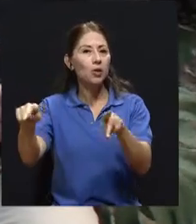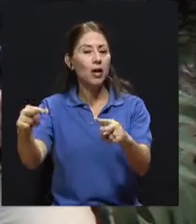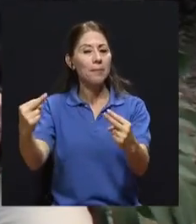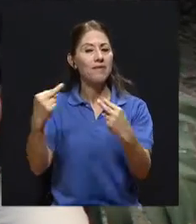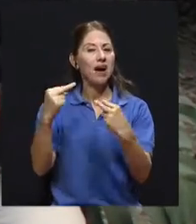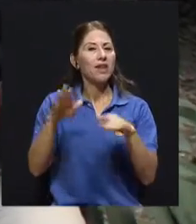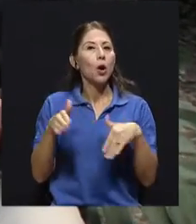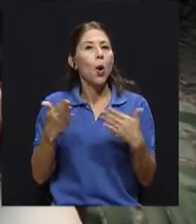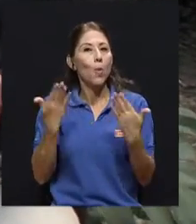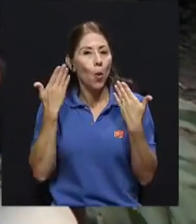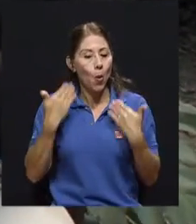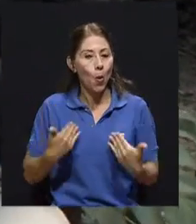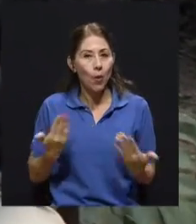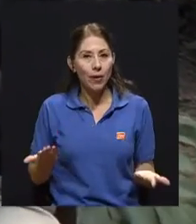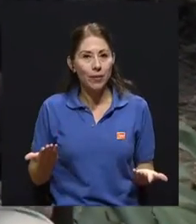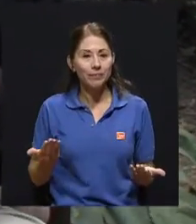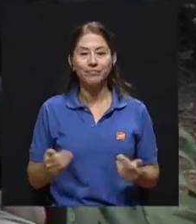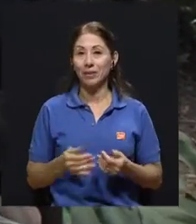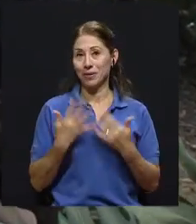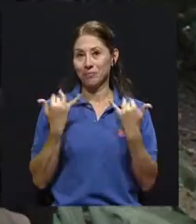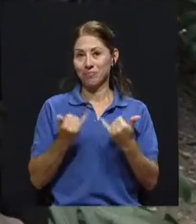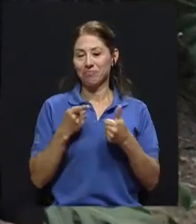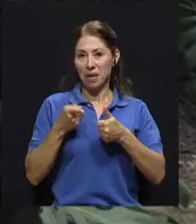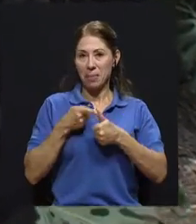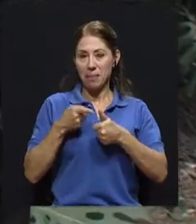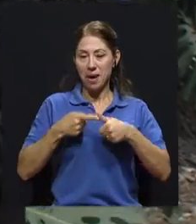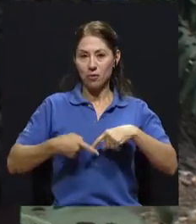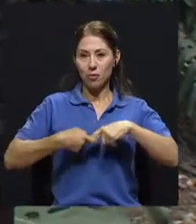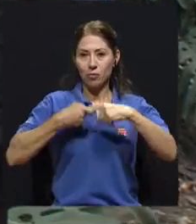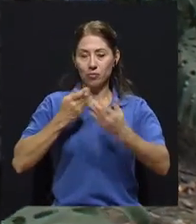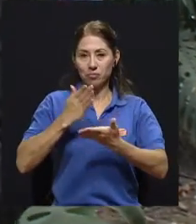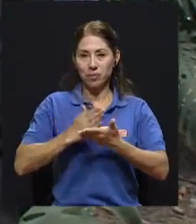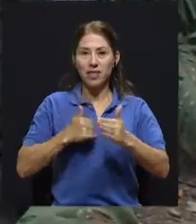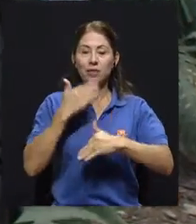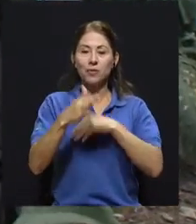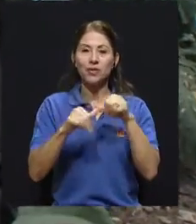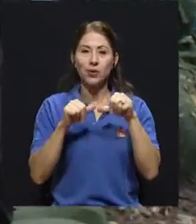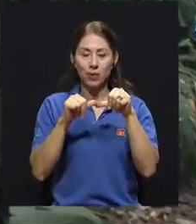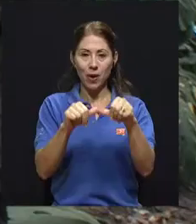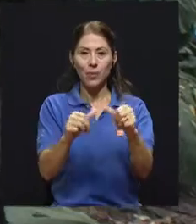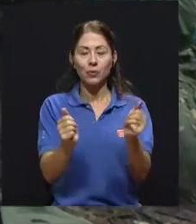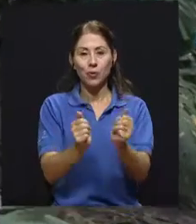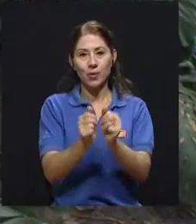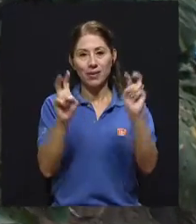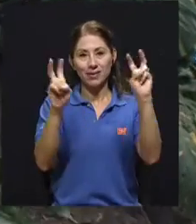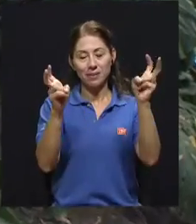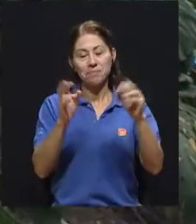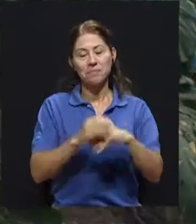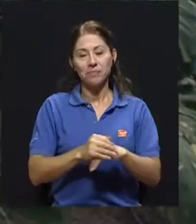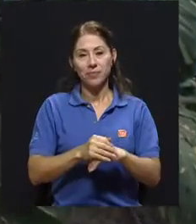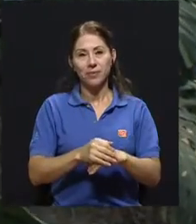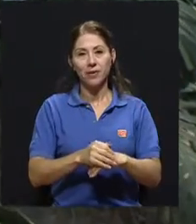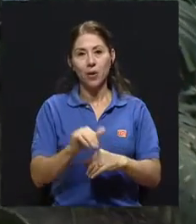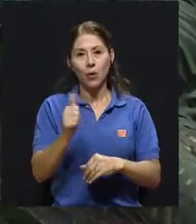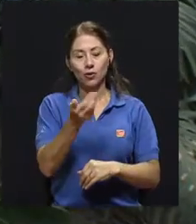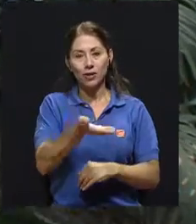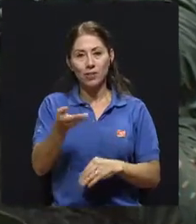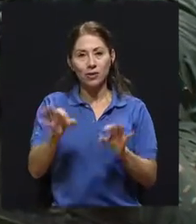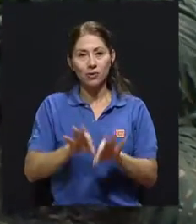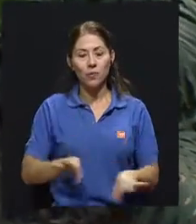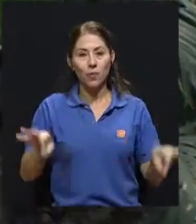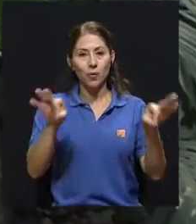corte por acá. Y pronto, pues regresamos y tomamos algunos otros aspectos importantes a